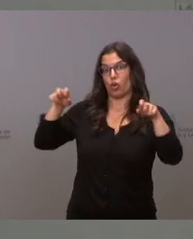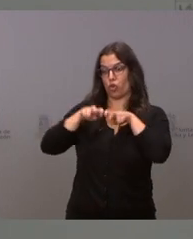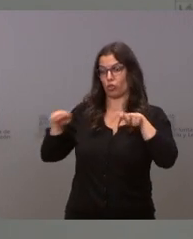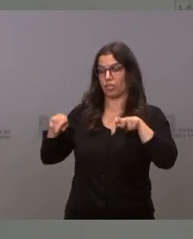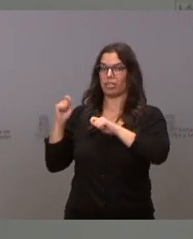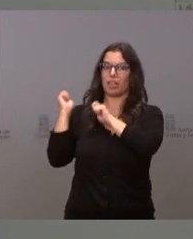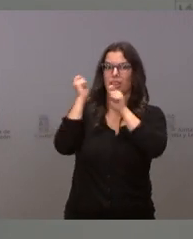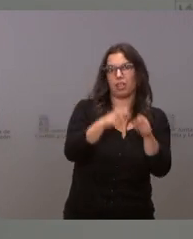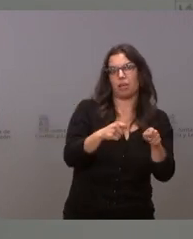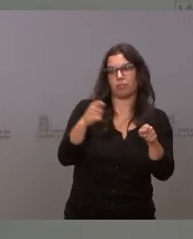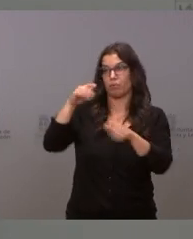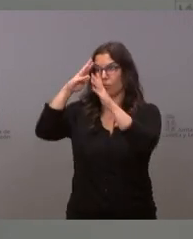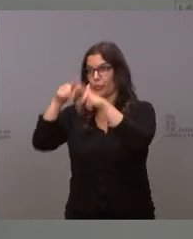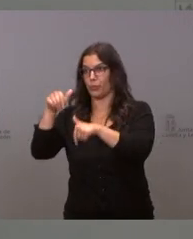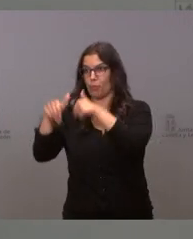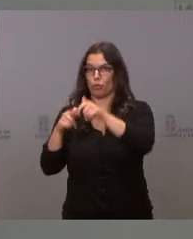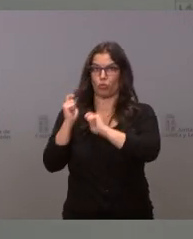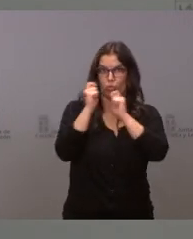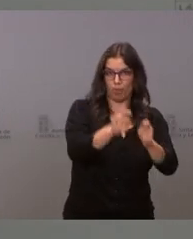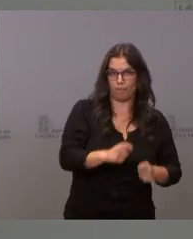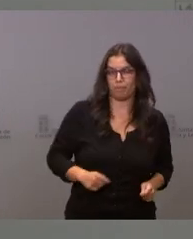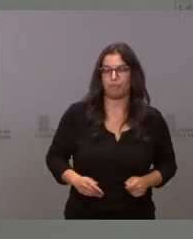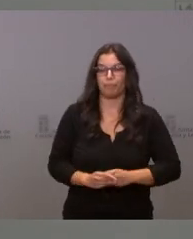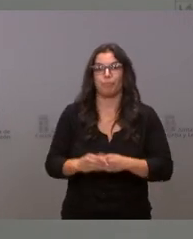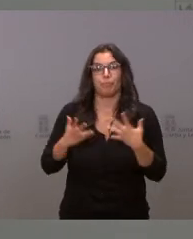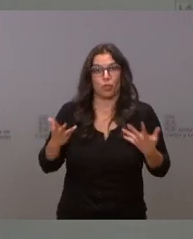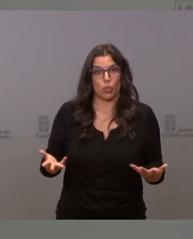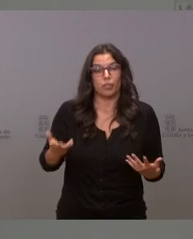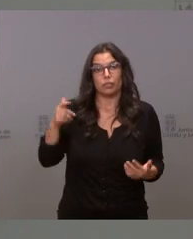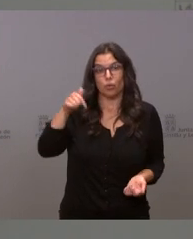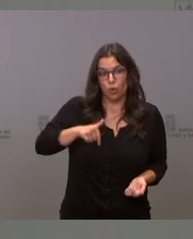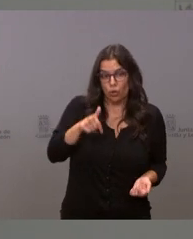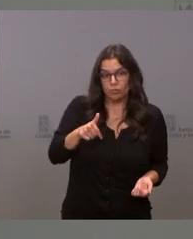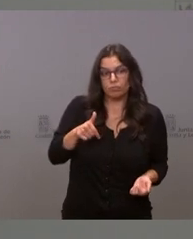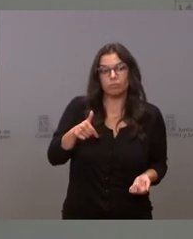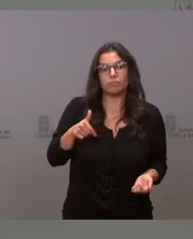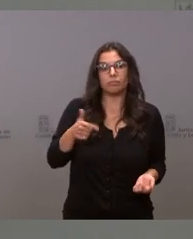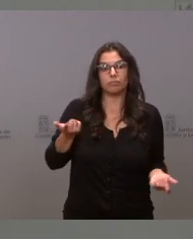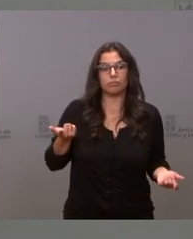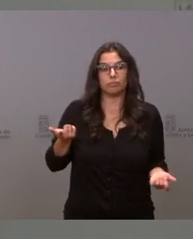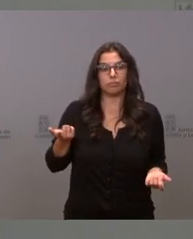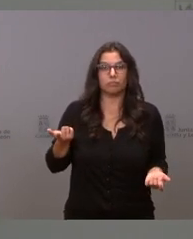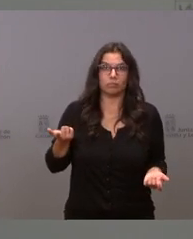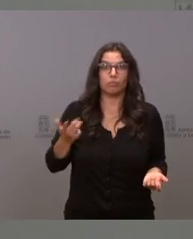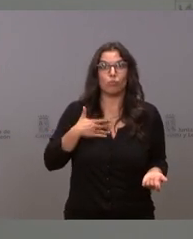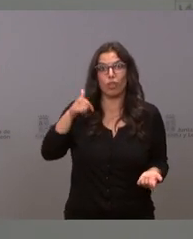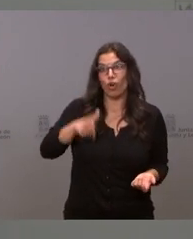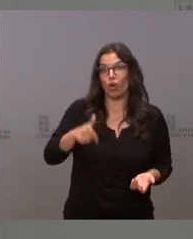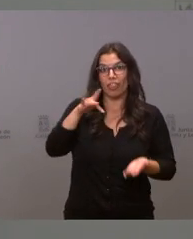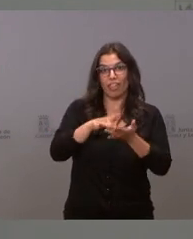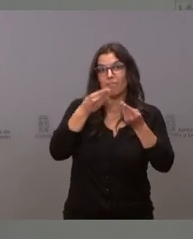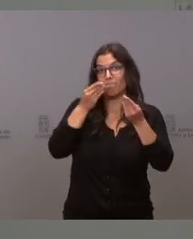Cortes. Por tanto, hoy, e insisto, hoy quizás es el mejor día,